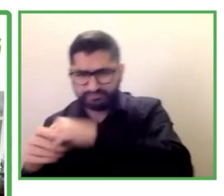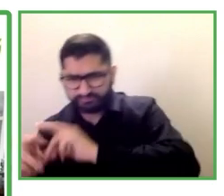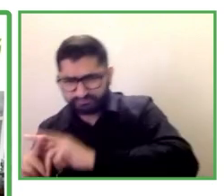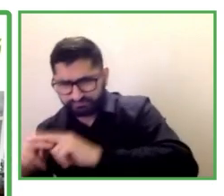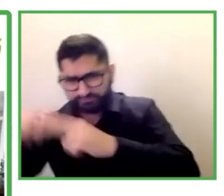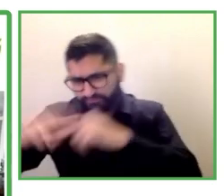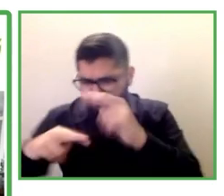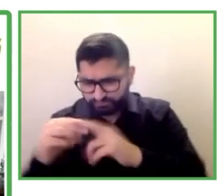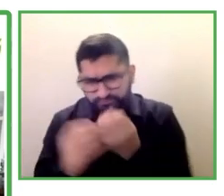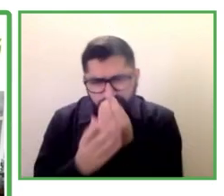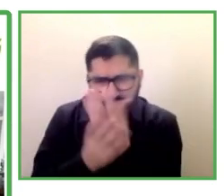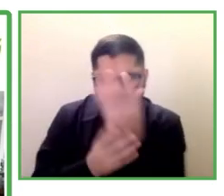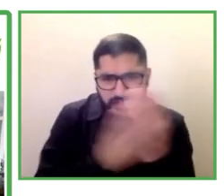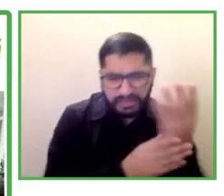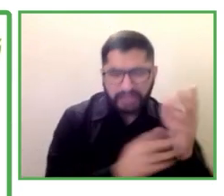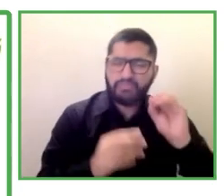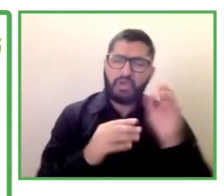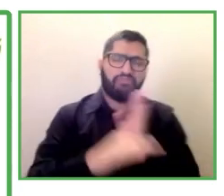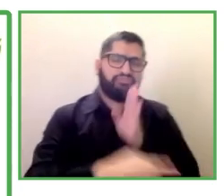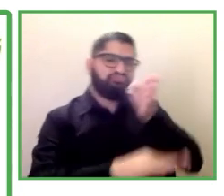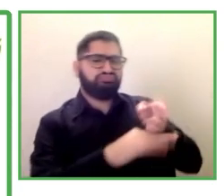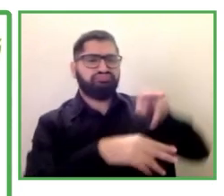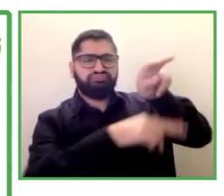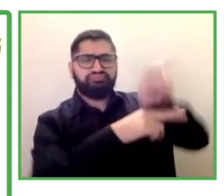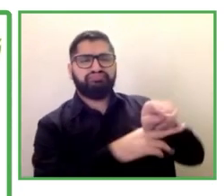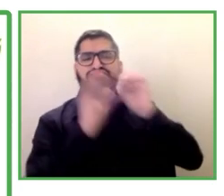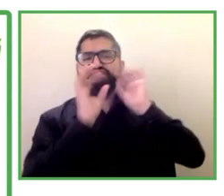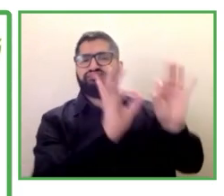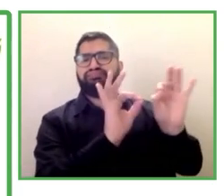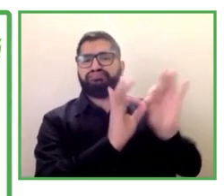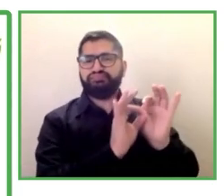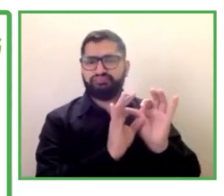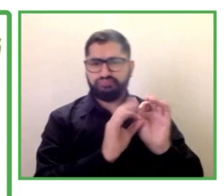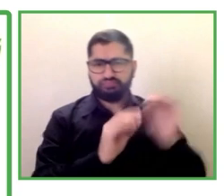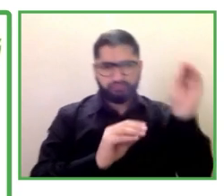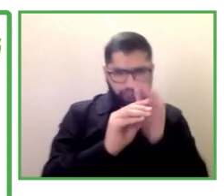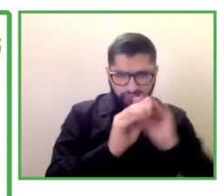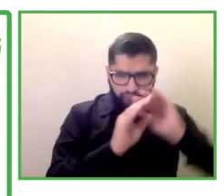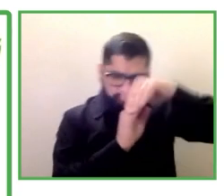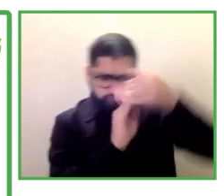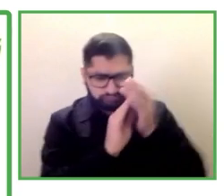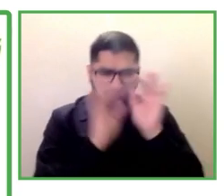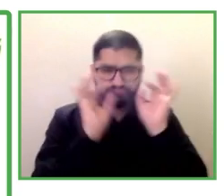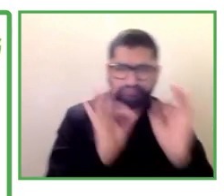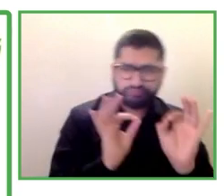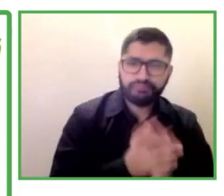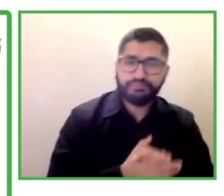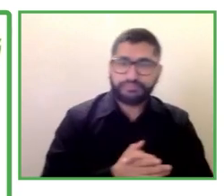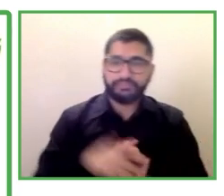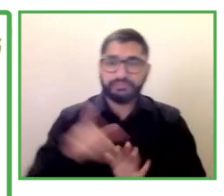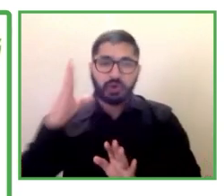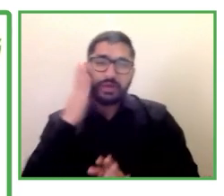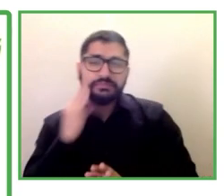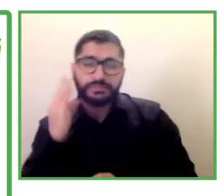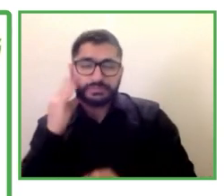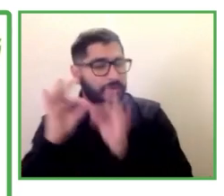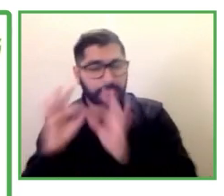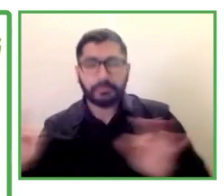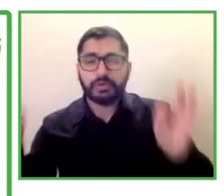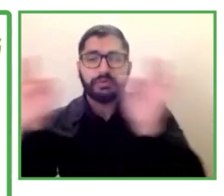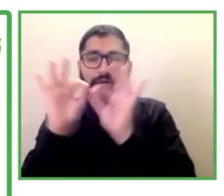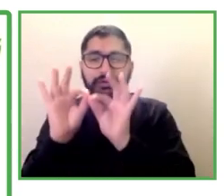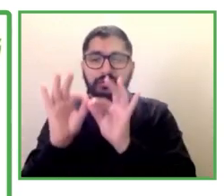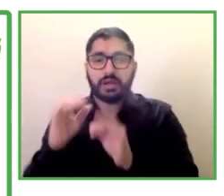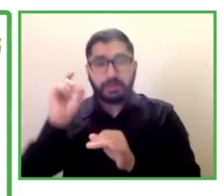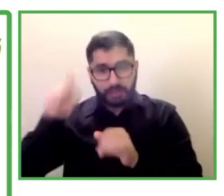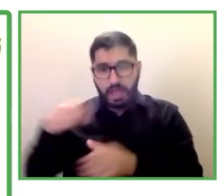inmuebles. Naturalmente, esta experiencia resulta particularmente útil porque hace posible una transición